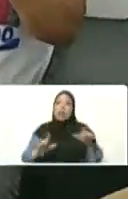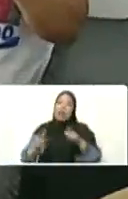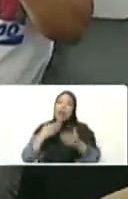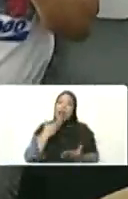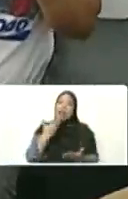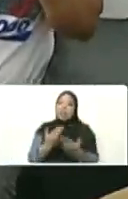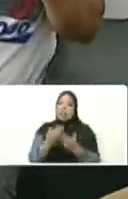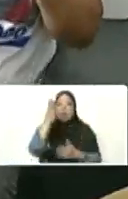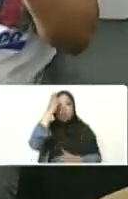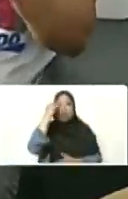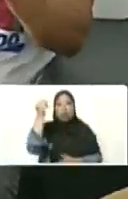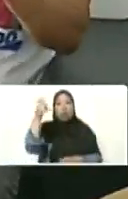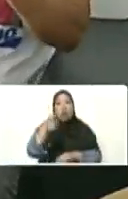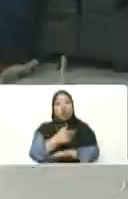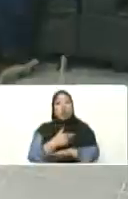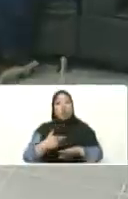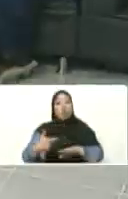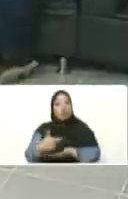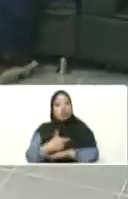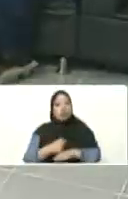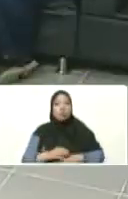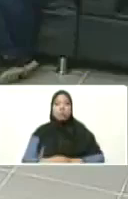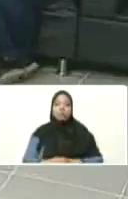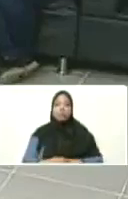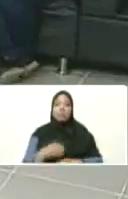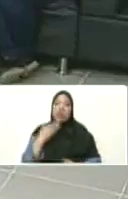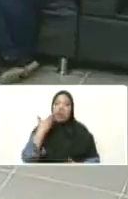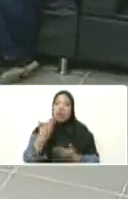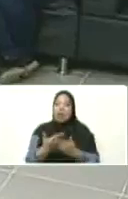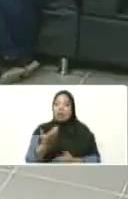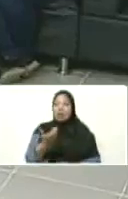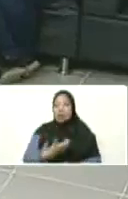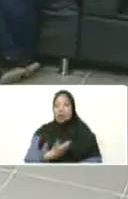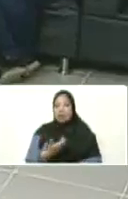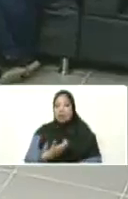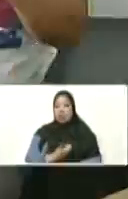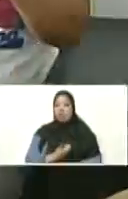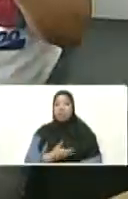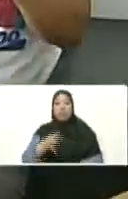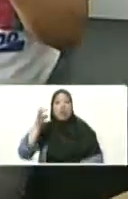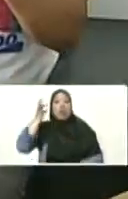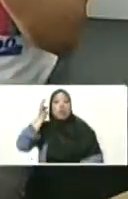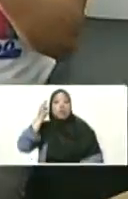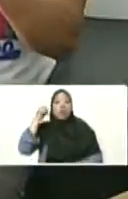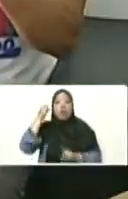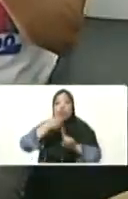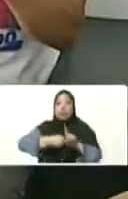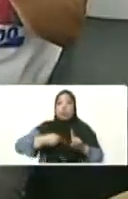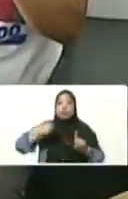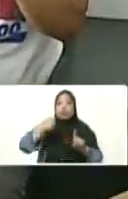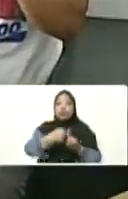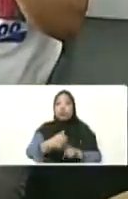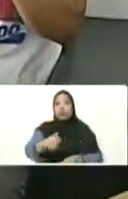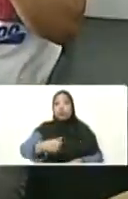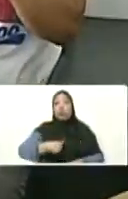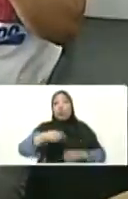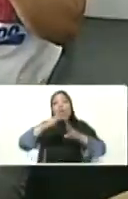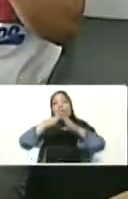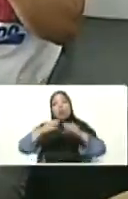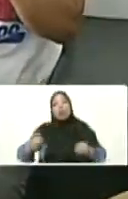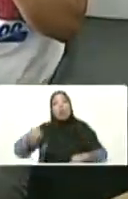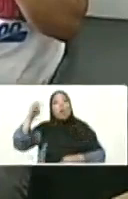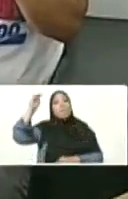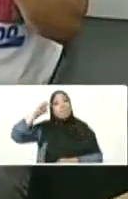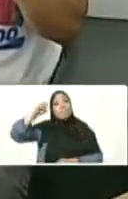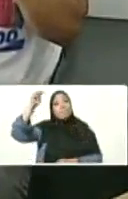usted, gracias al gobernador. Y gracias a mi alcaldesa, una mujer luchadora como yo y como todas las docentes,